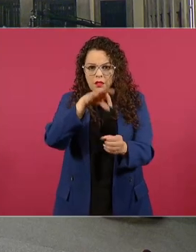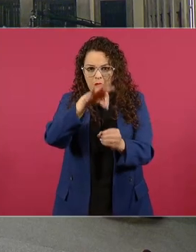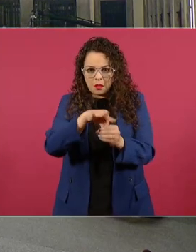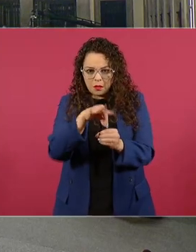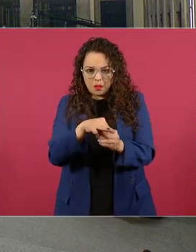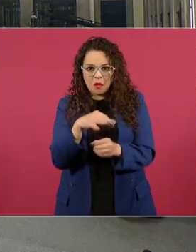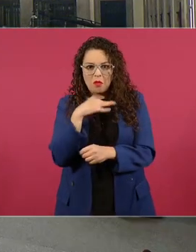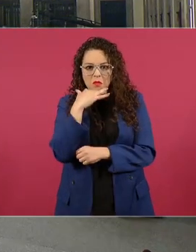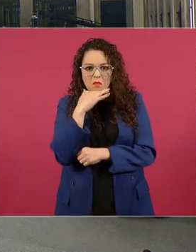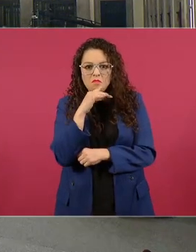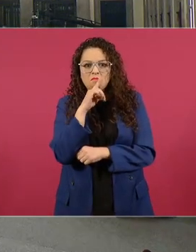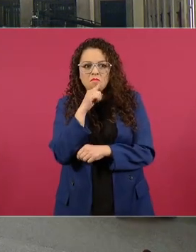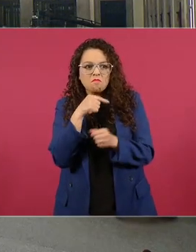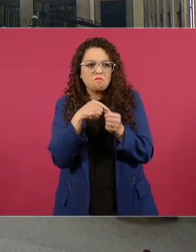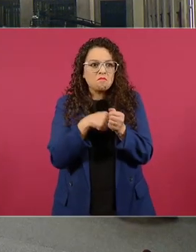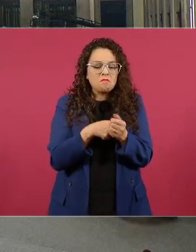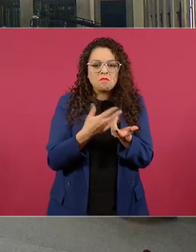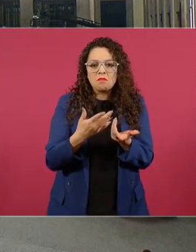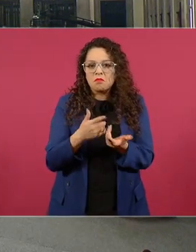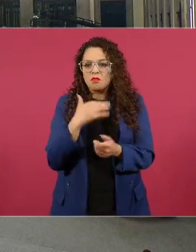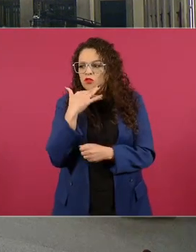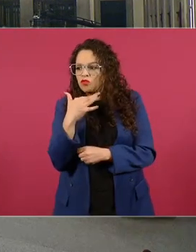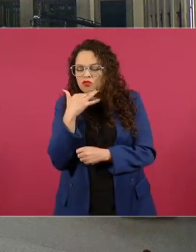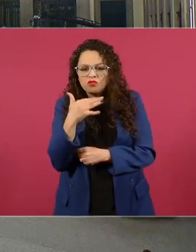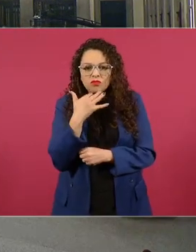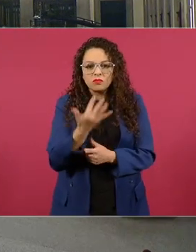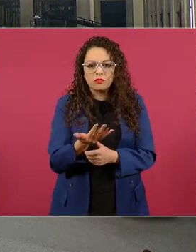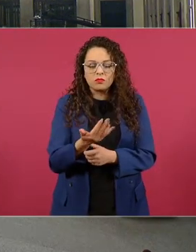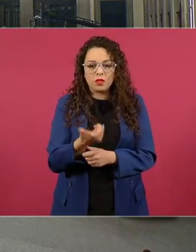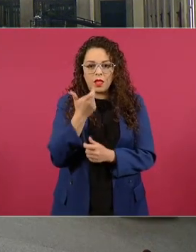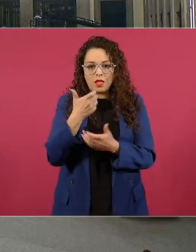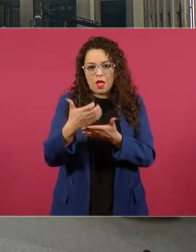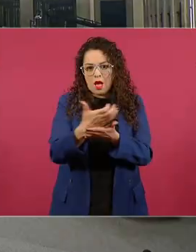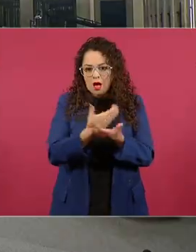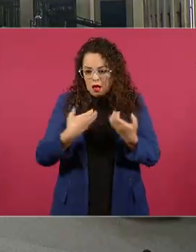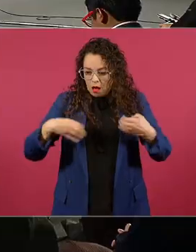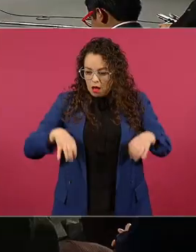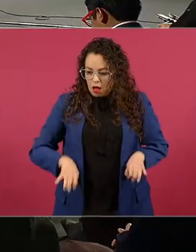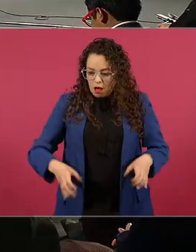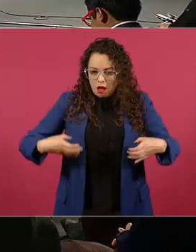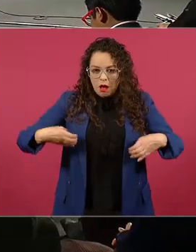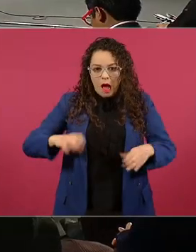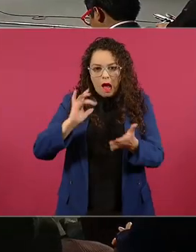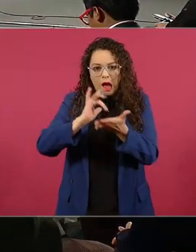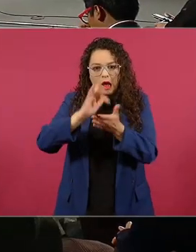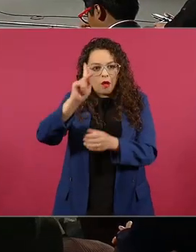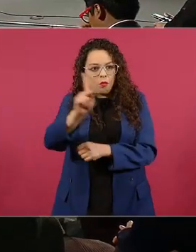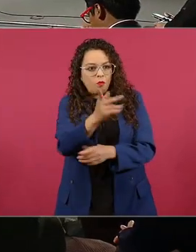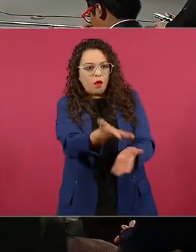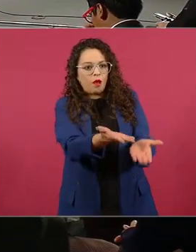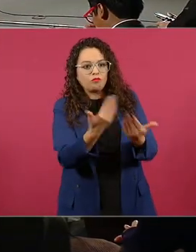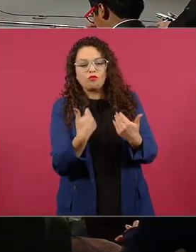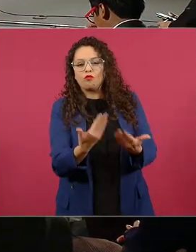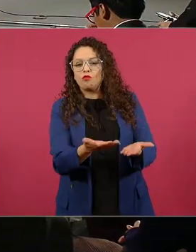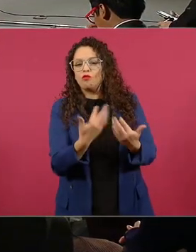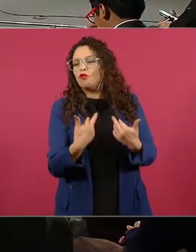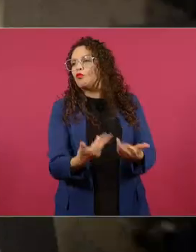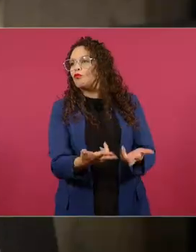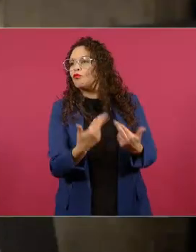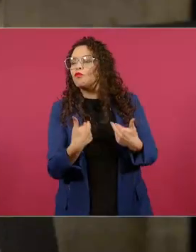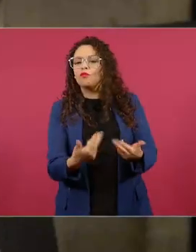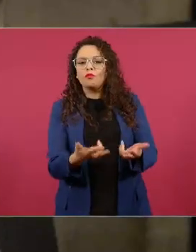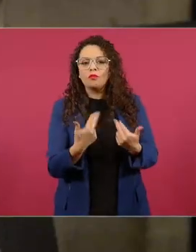político de enriquecerse válgame pues a costa del erario y todas estas situaciones contra las que usted en lo particular ha venido